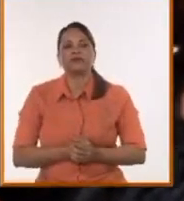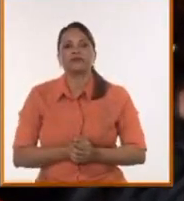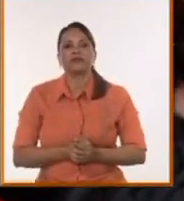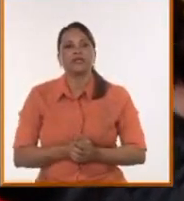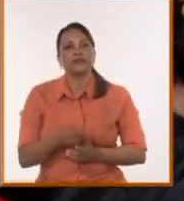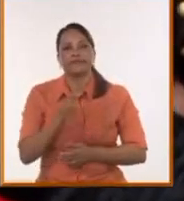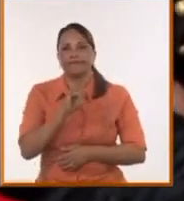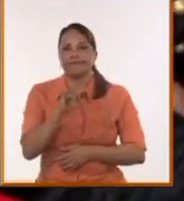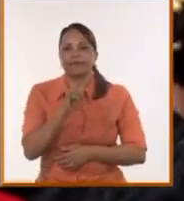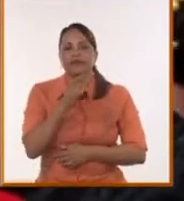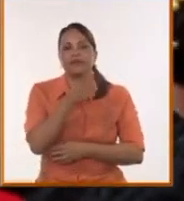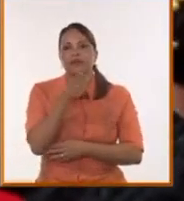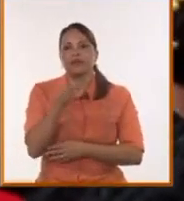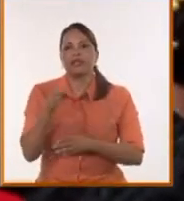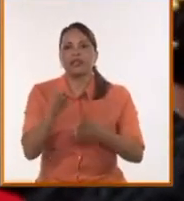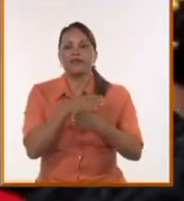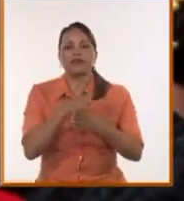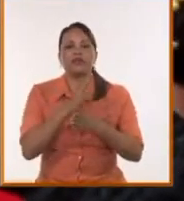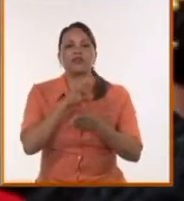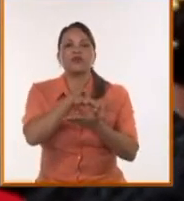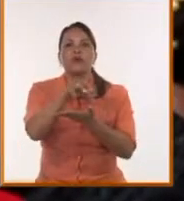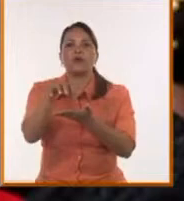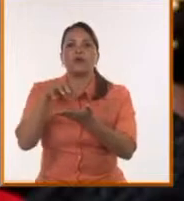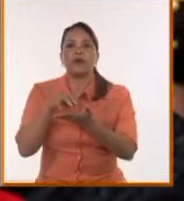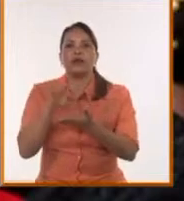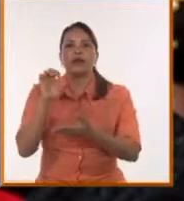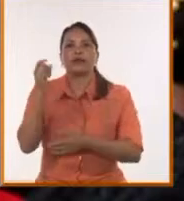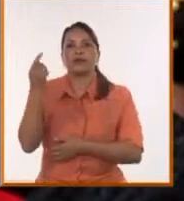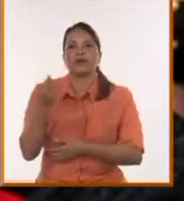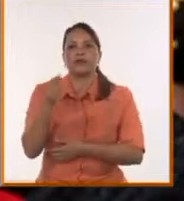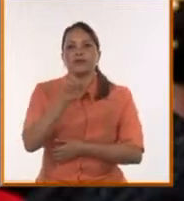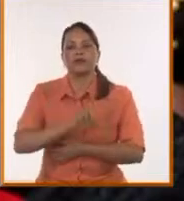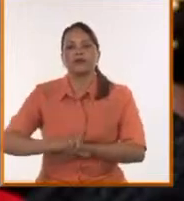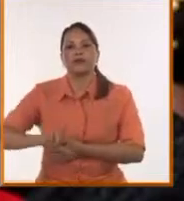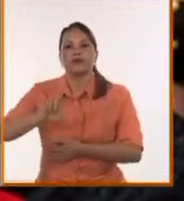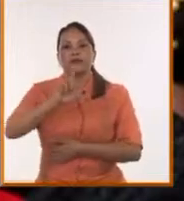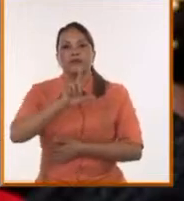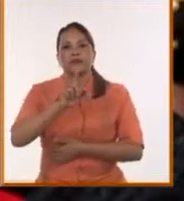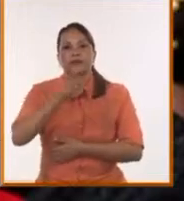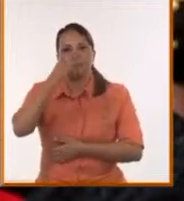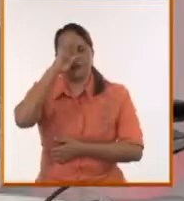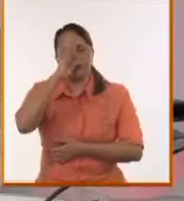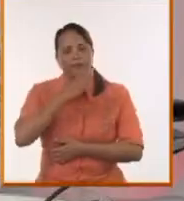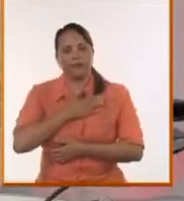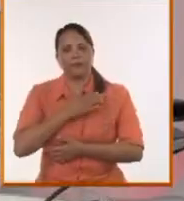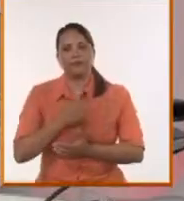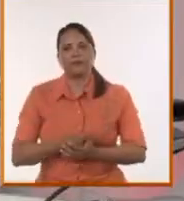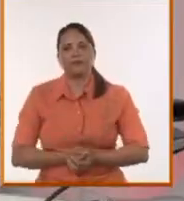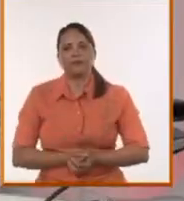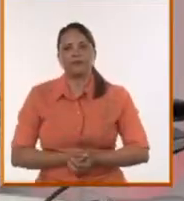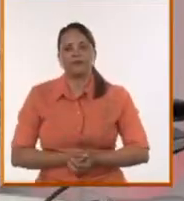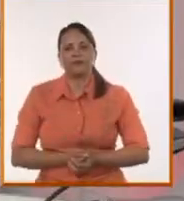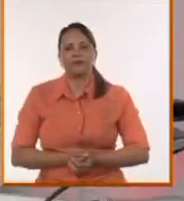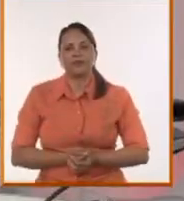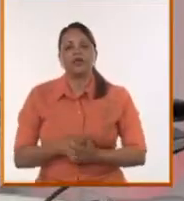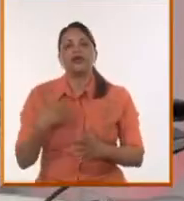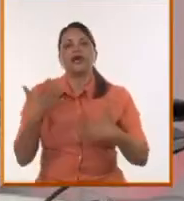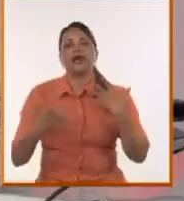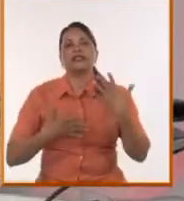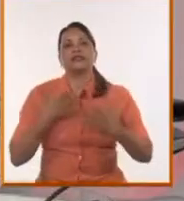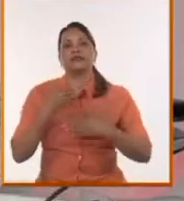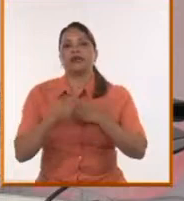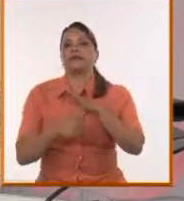pues, recorrió diversos objetivos económicos y sociales de ese territorio. Intensa actividad del